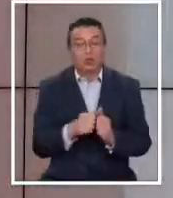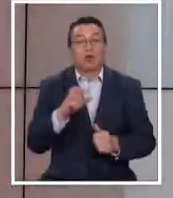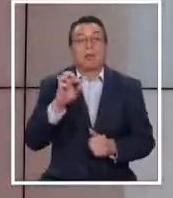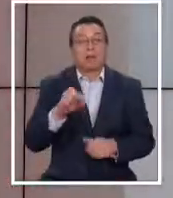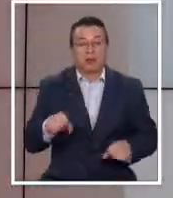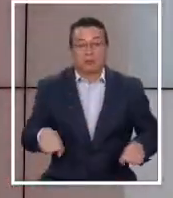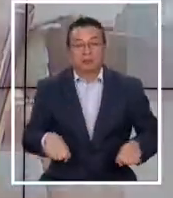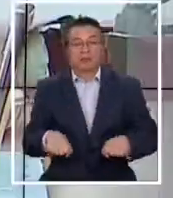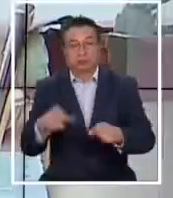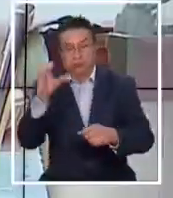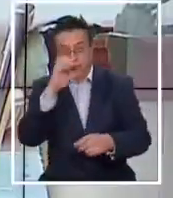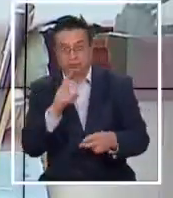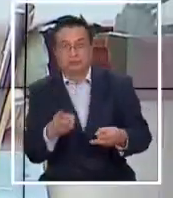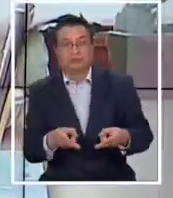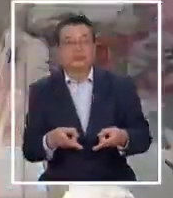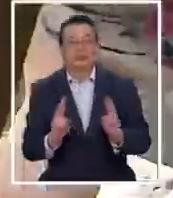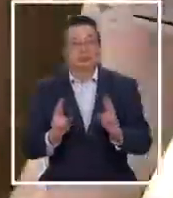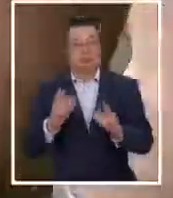sus padres.